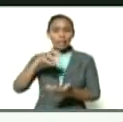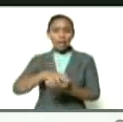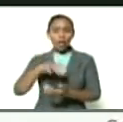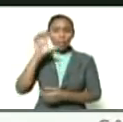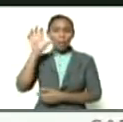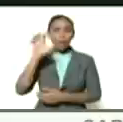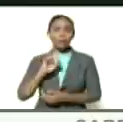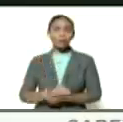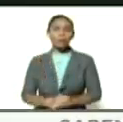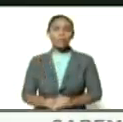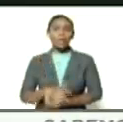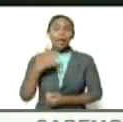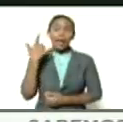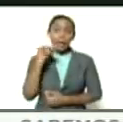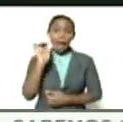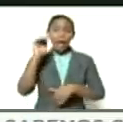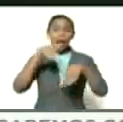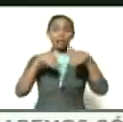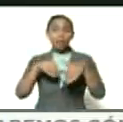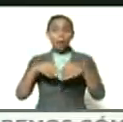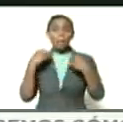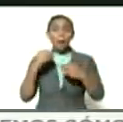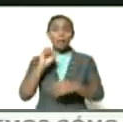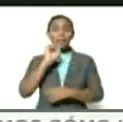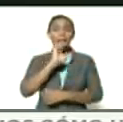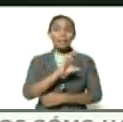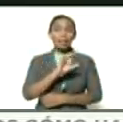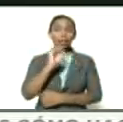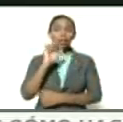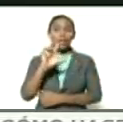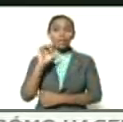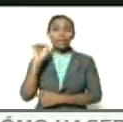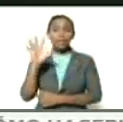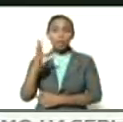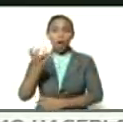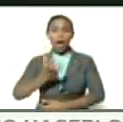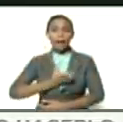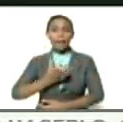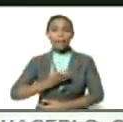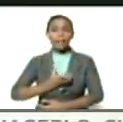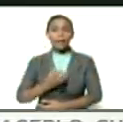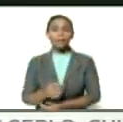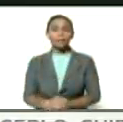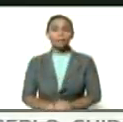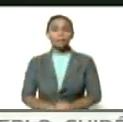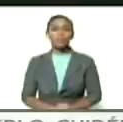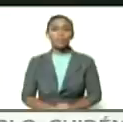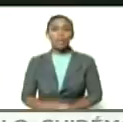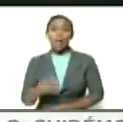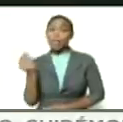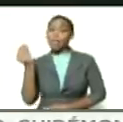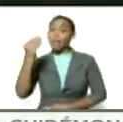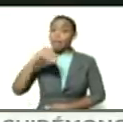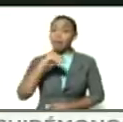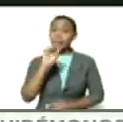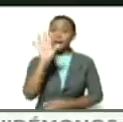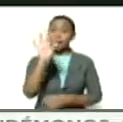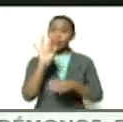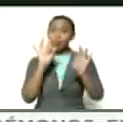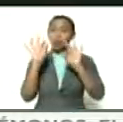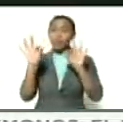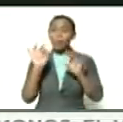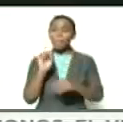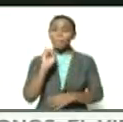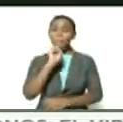y tiene elecciones para las 335 alcaldías además se eligen en los